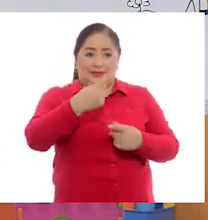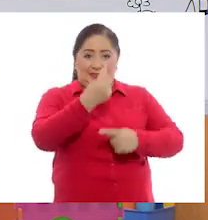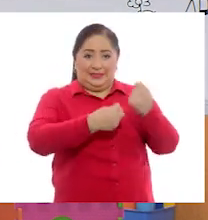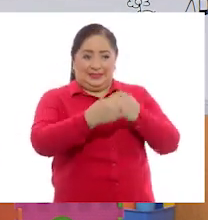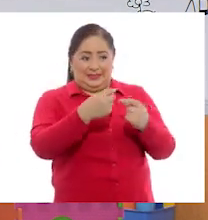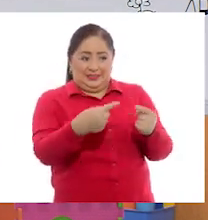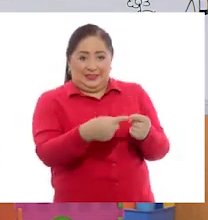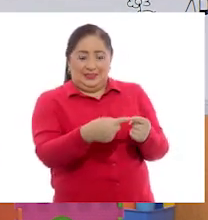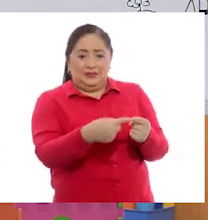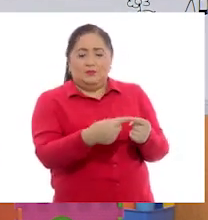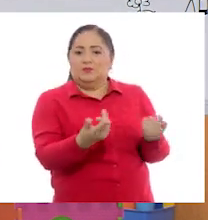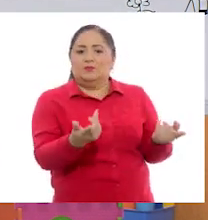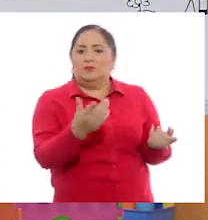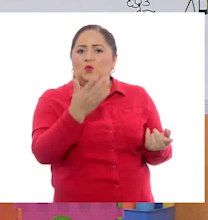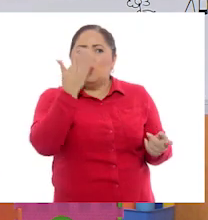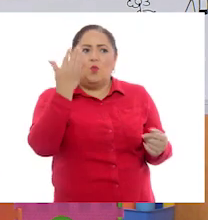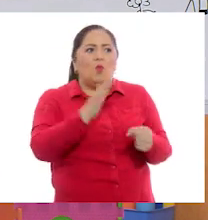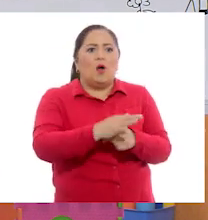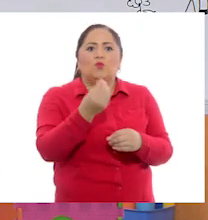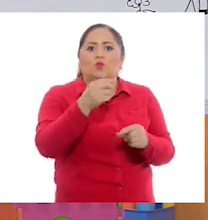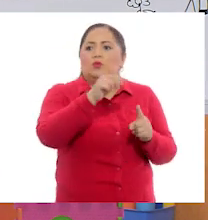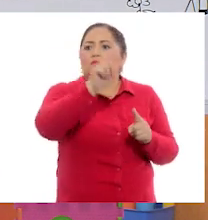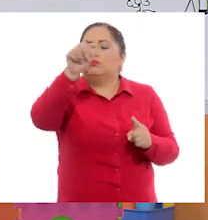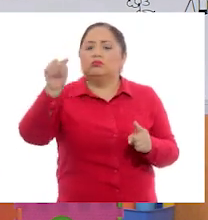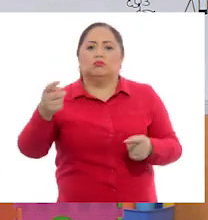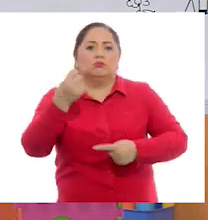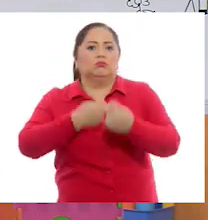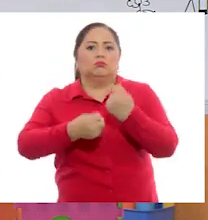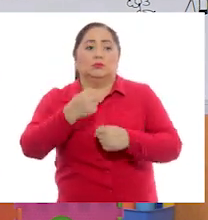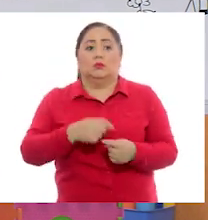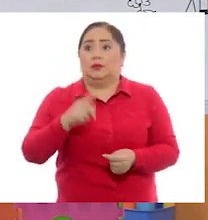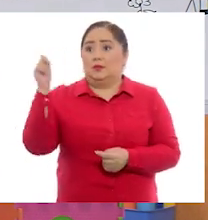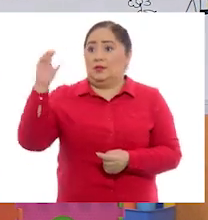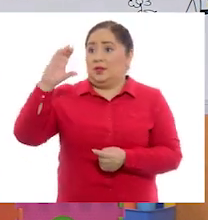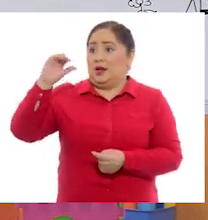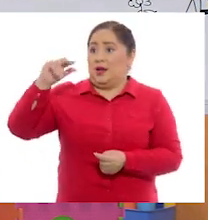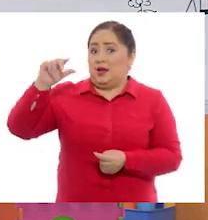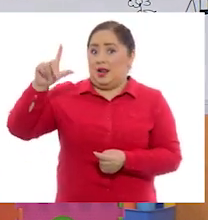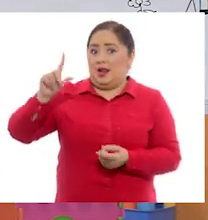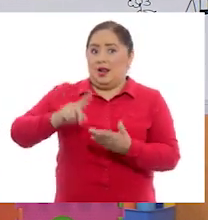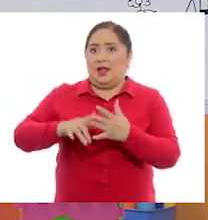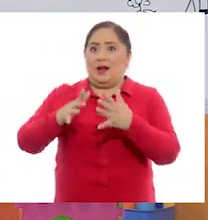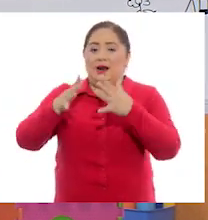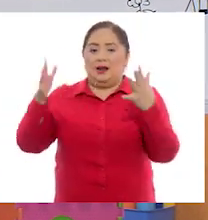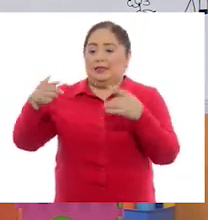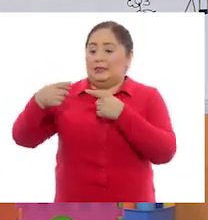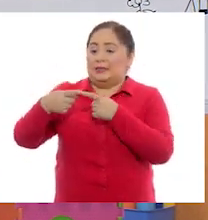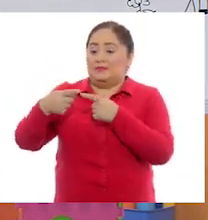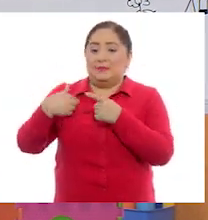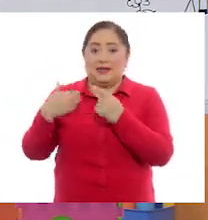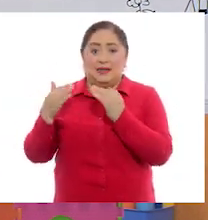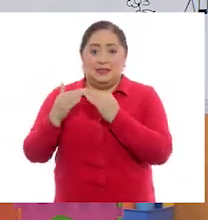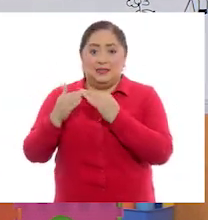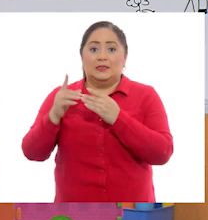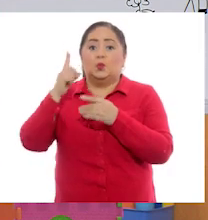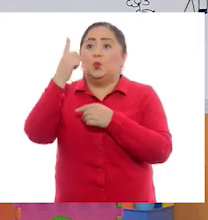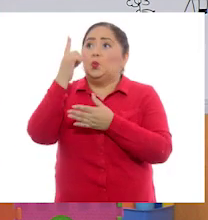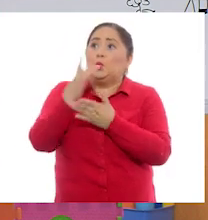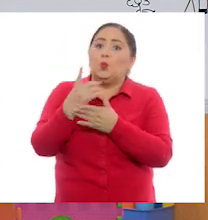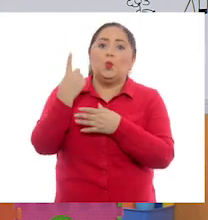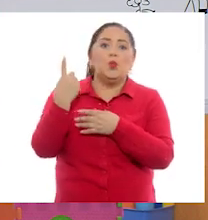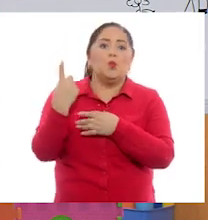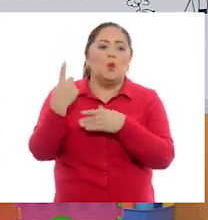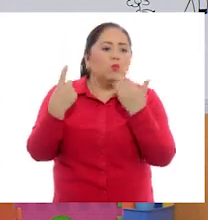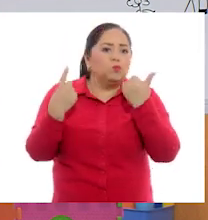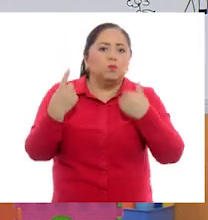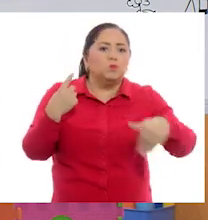tiendita de la esquina, pues no sabrían cuál tienda porque hay varias. En cambio, el Canal Nacional es un canal que está en la esquina de mi casa y es uno solo.